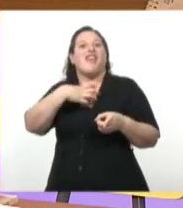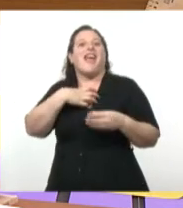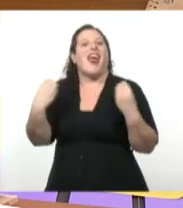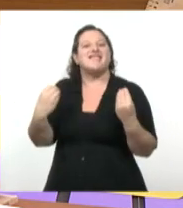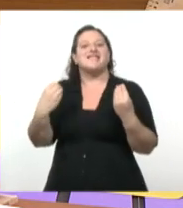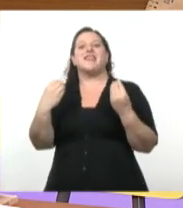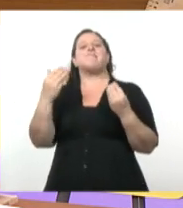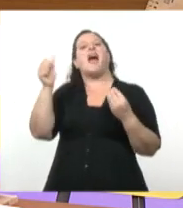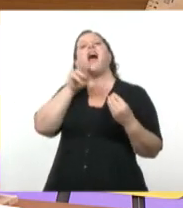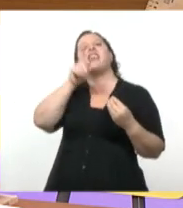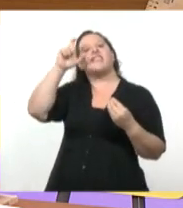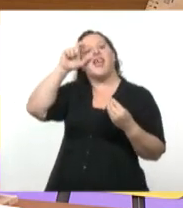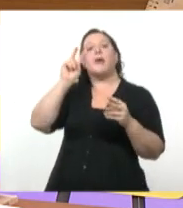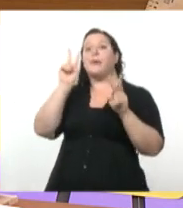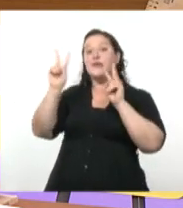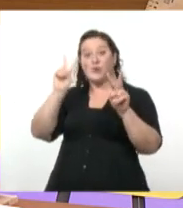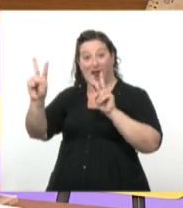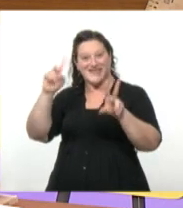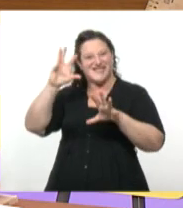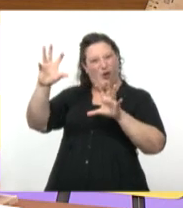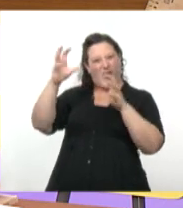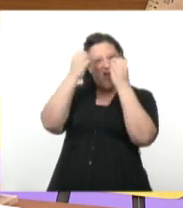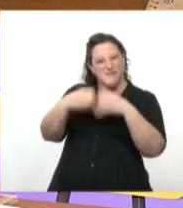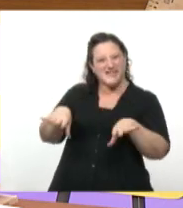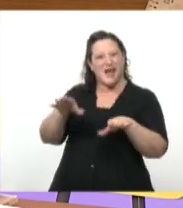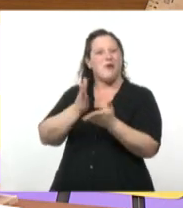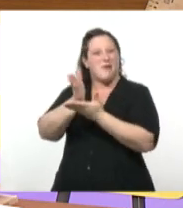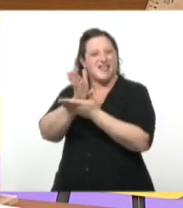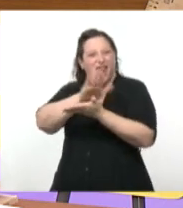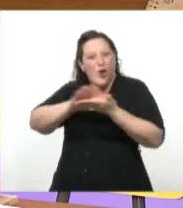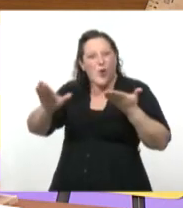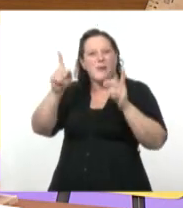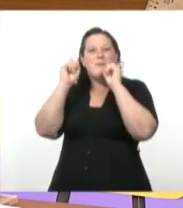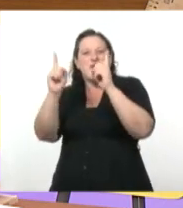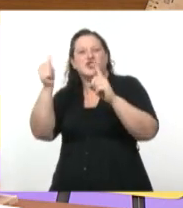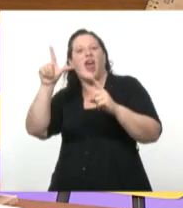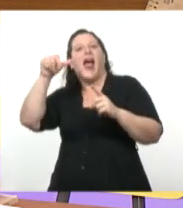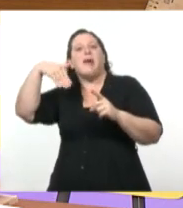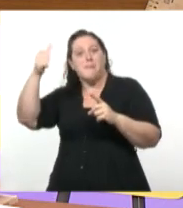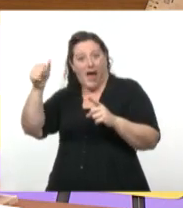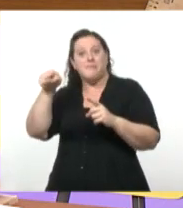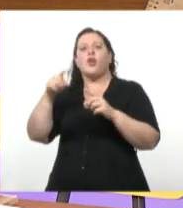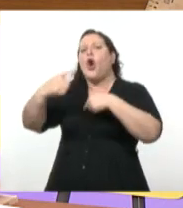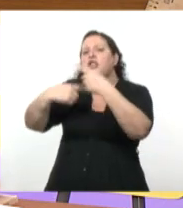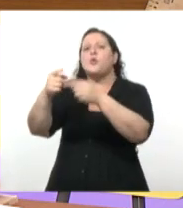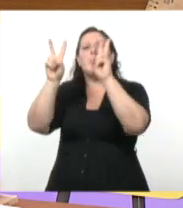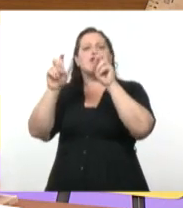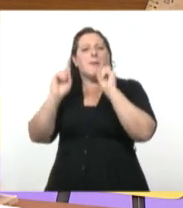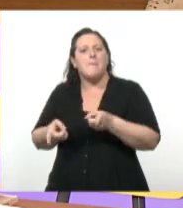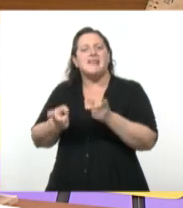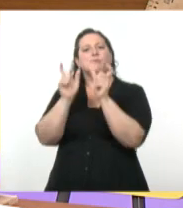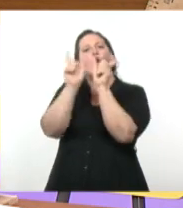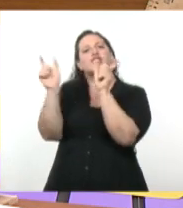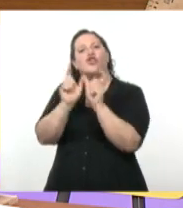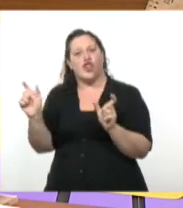empezado la nueva materia con Alma y que empezamos a ver historieta? Seguimos con historieta. Vamos a ver un caso, además, muy